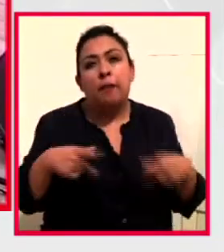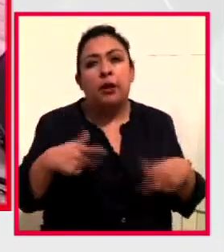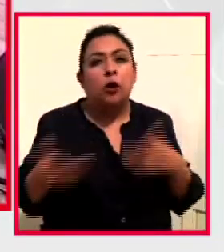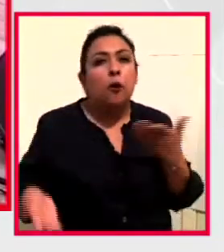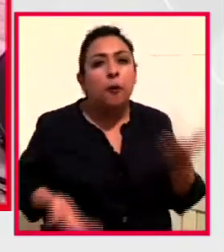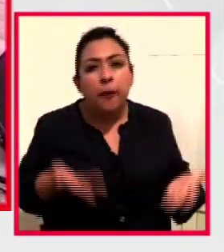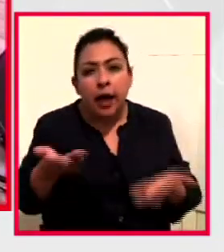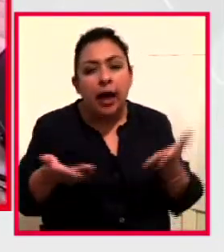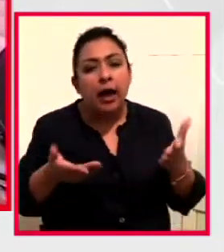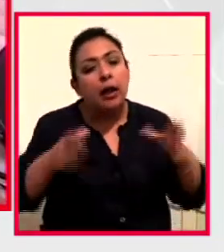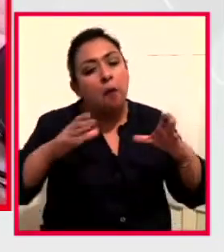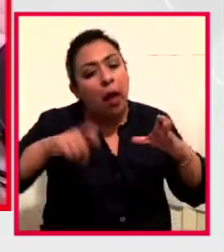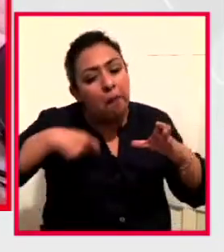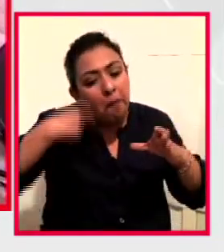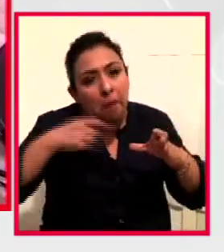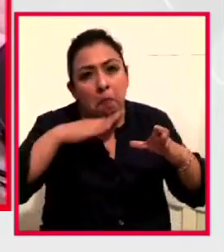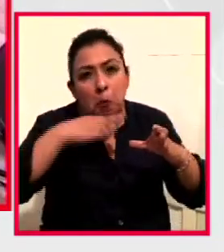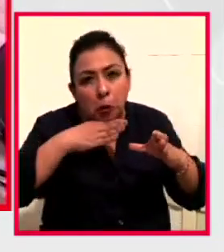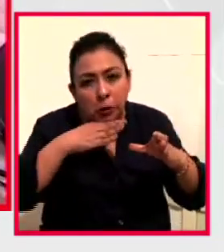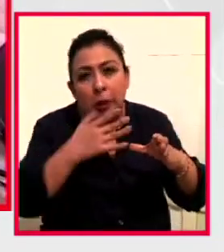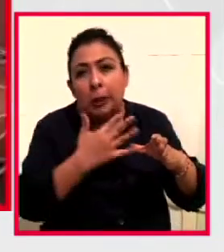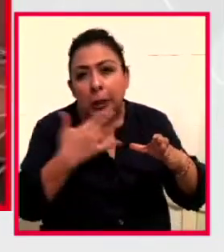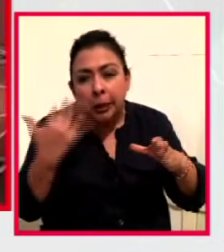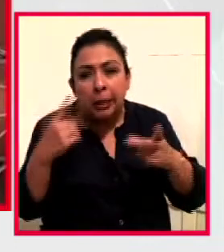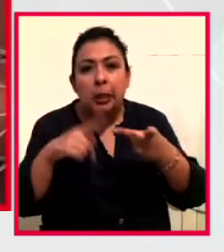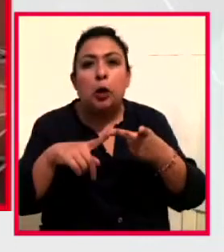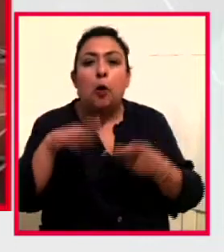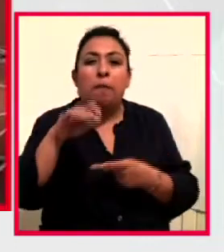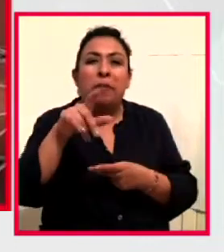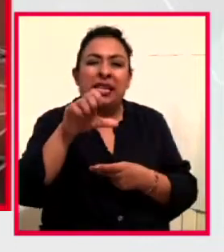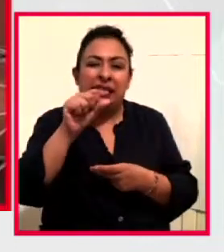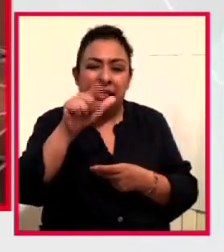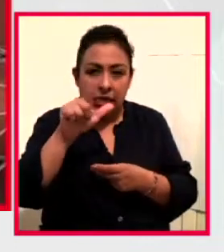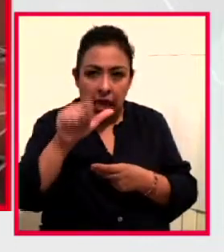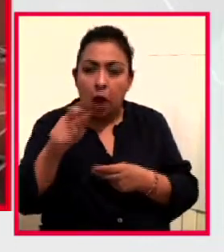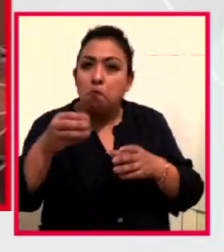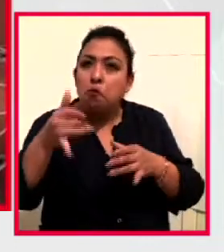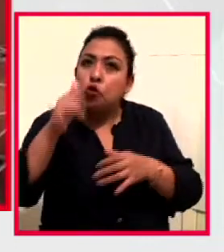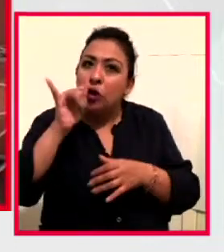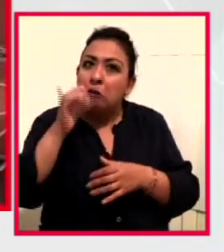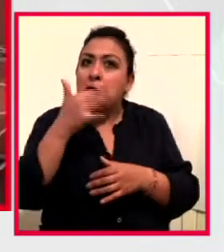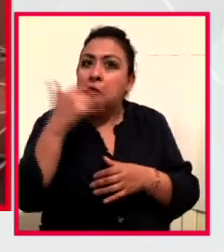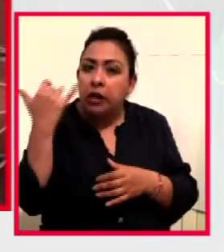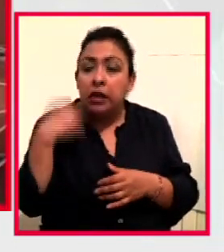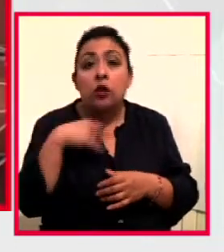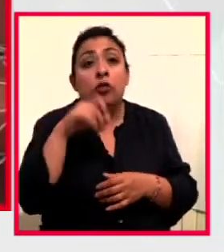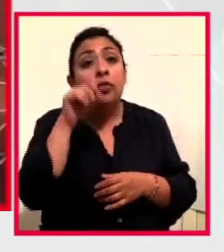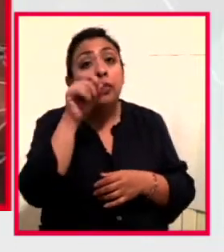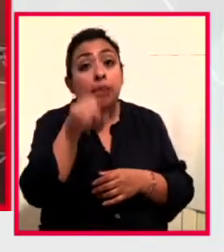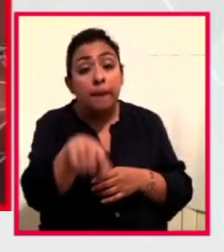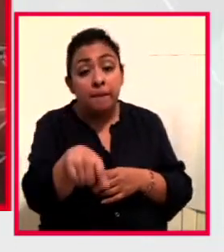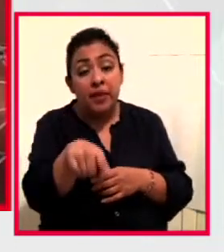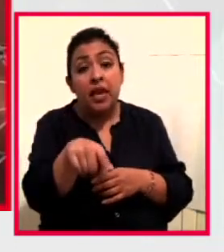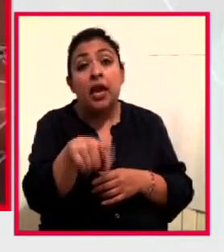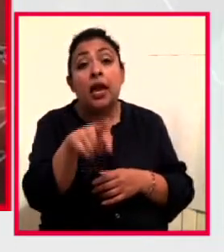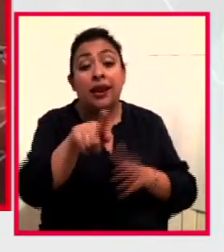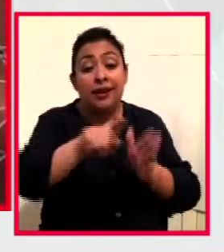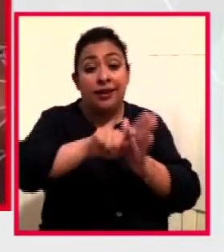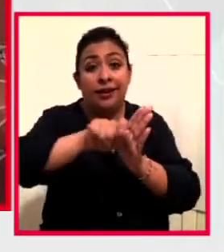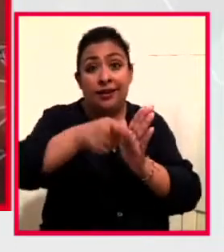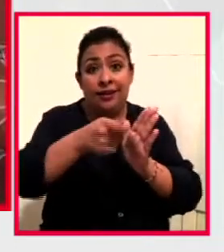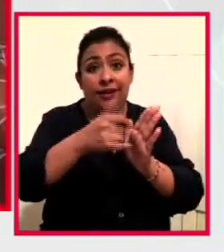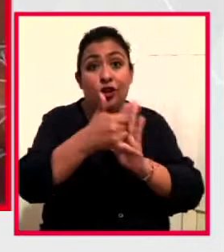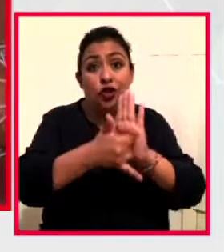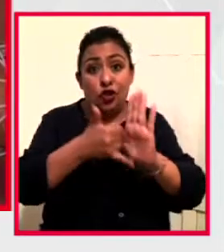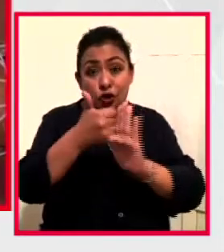un buen pozole, de un buen mezcal. Y además de este canal en el cual